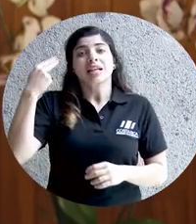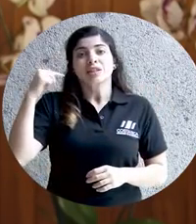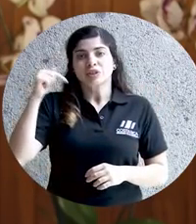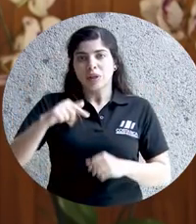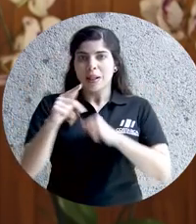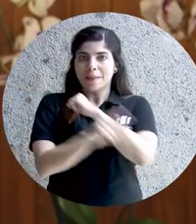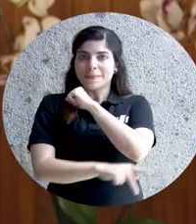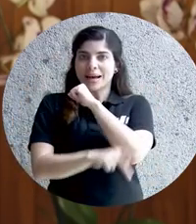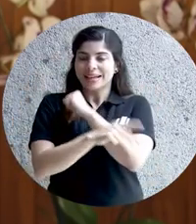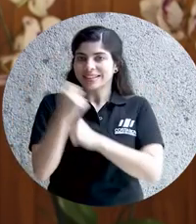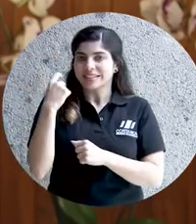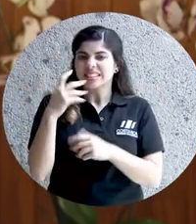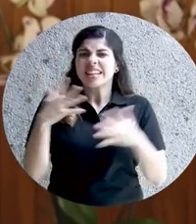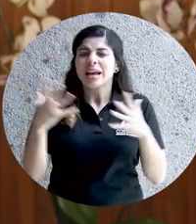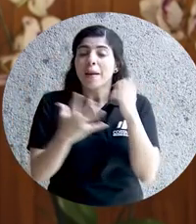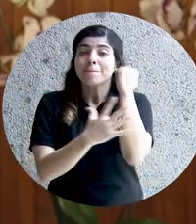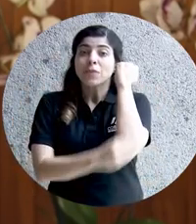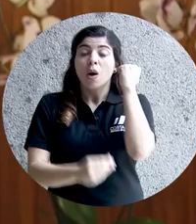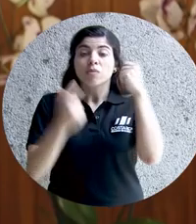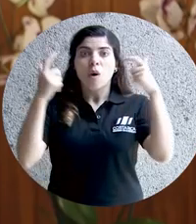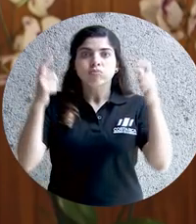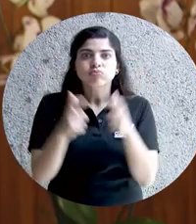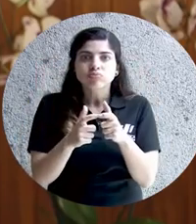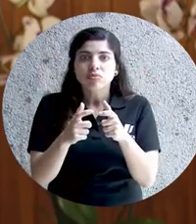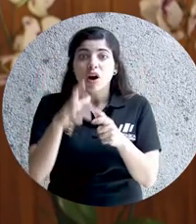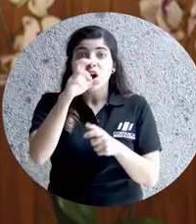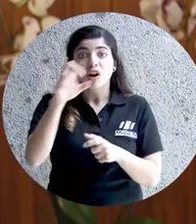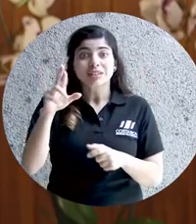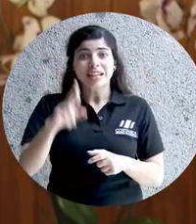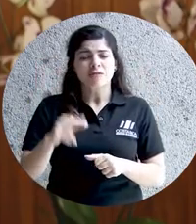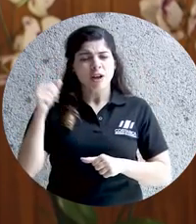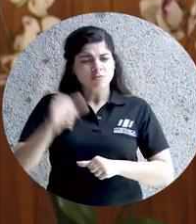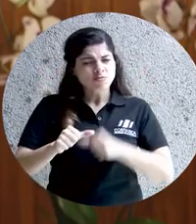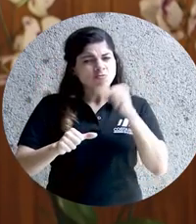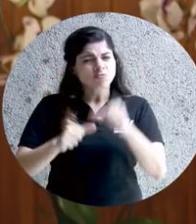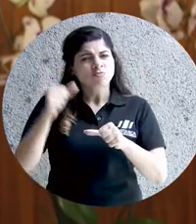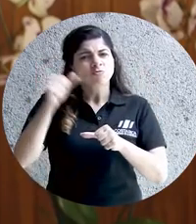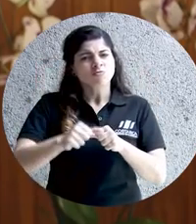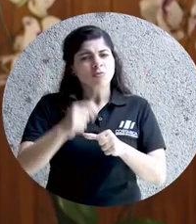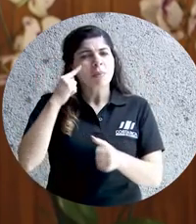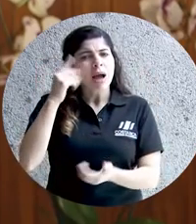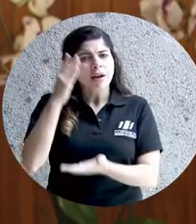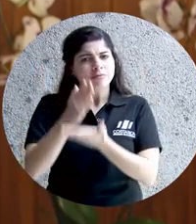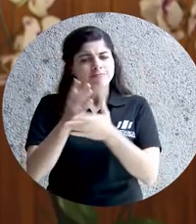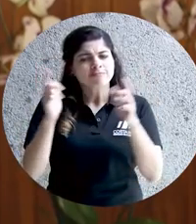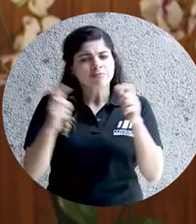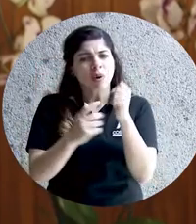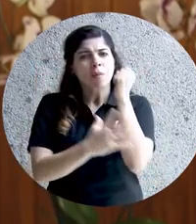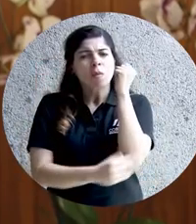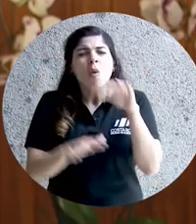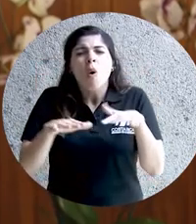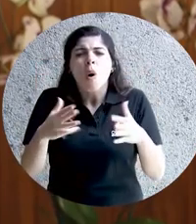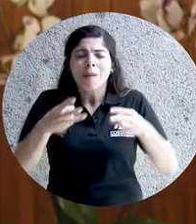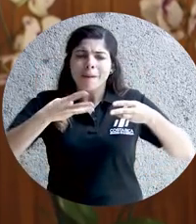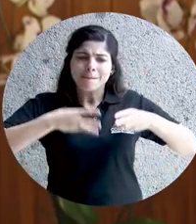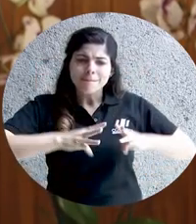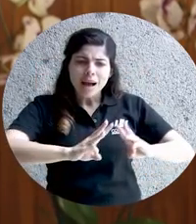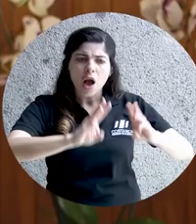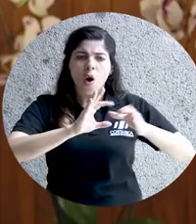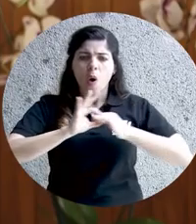reciente del país, la reducción de la pobreza. Costa Rica está combatiendo la pobreza con método,